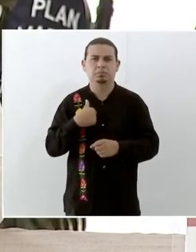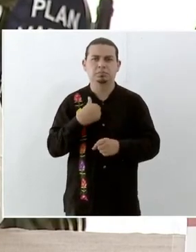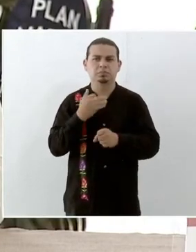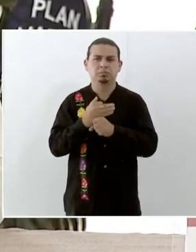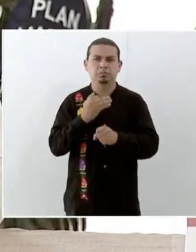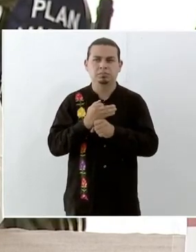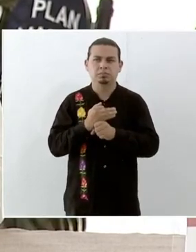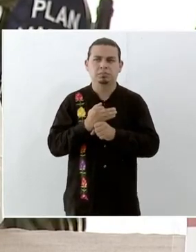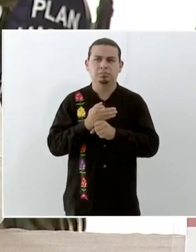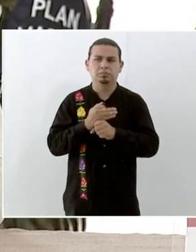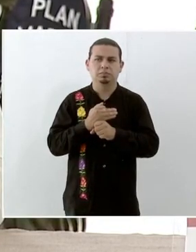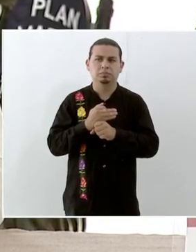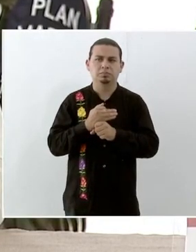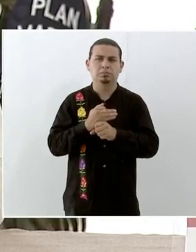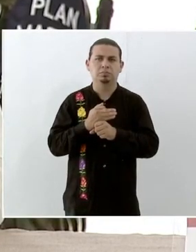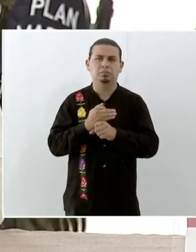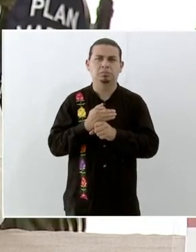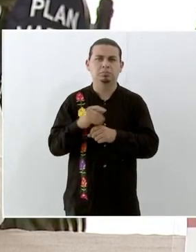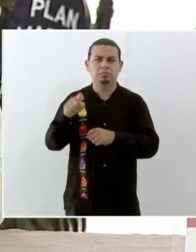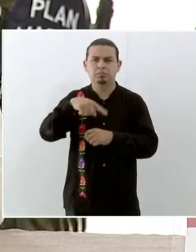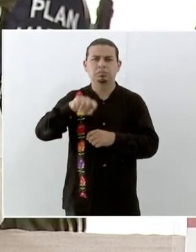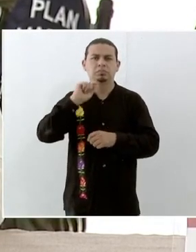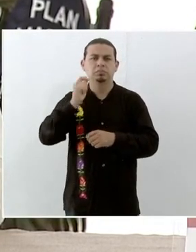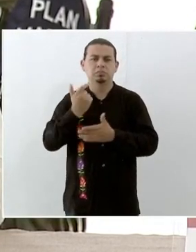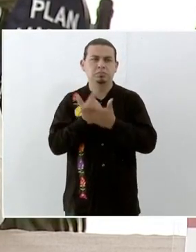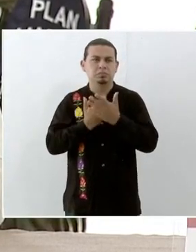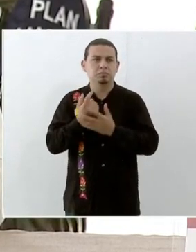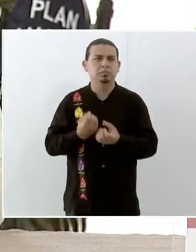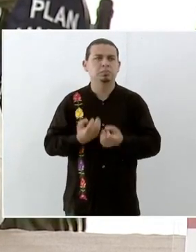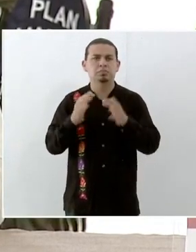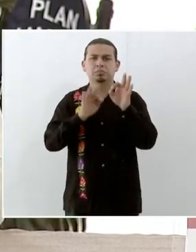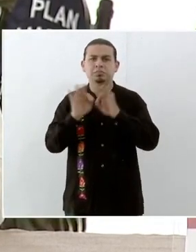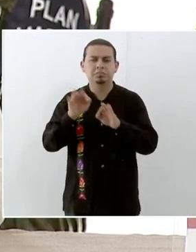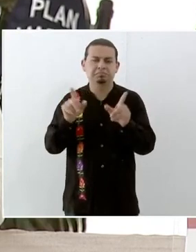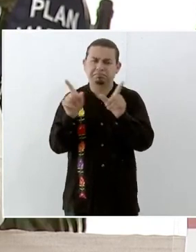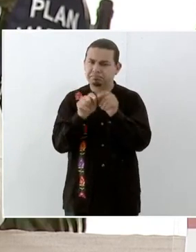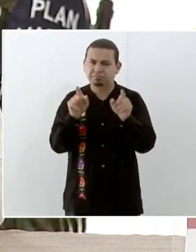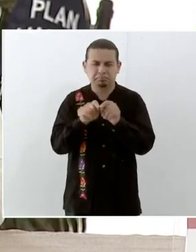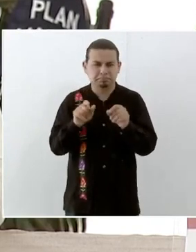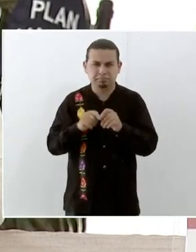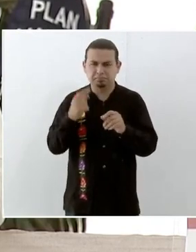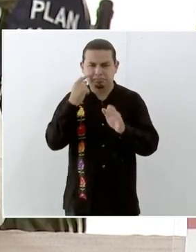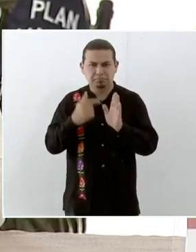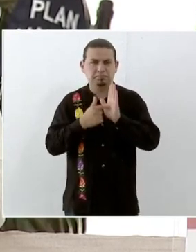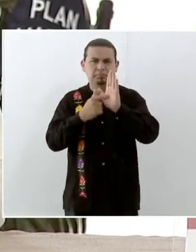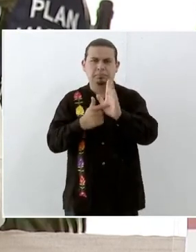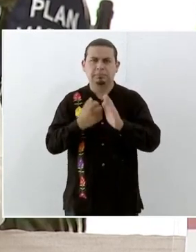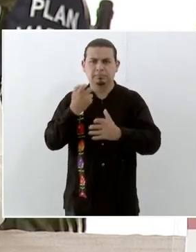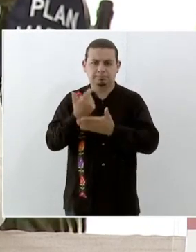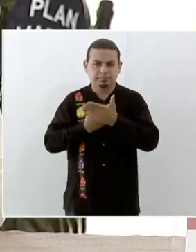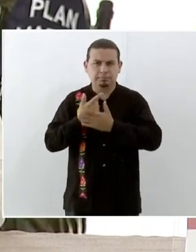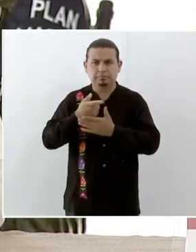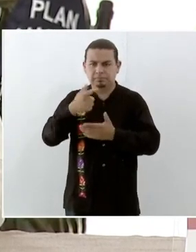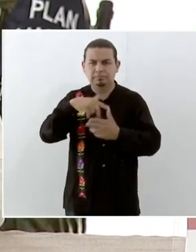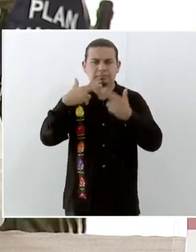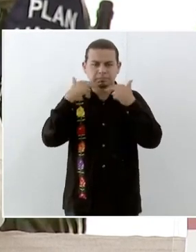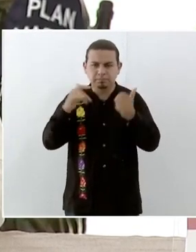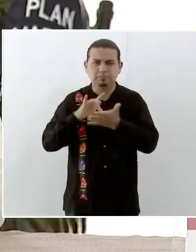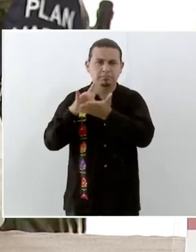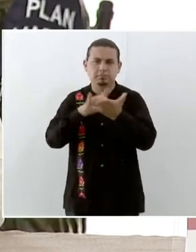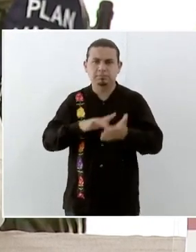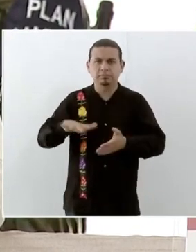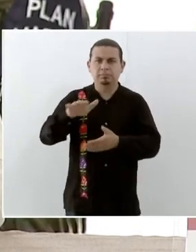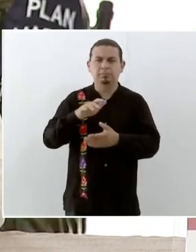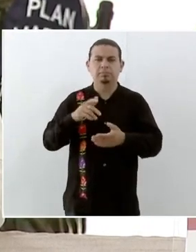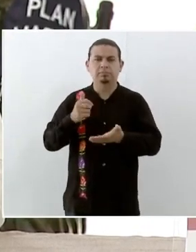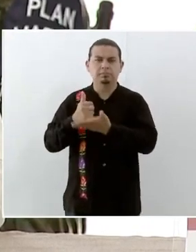la mención de una acción más que tenemos en el gobierno federal por instrucciones del presidente. Es un apoyo para